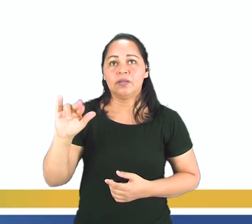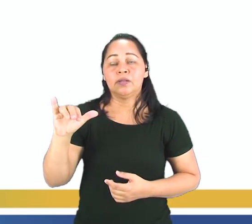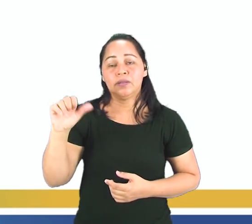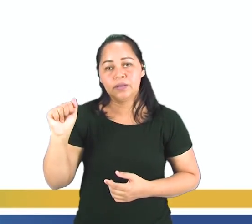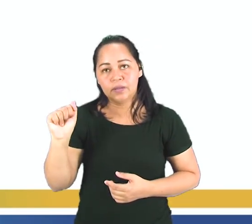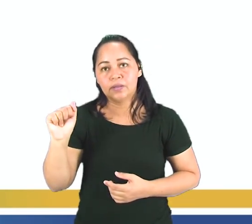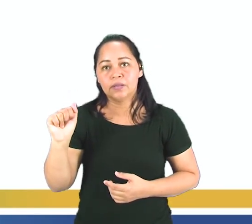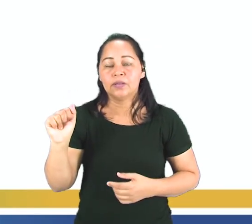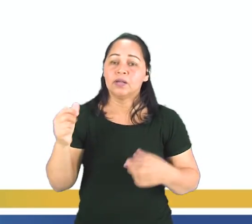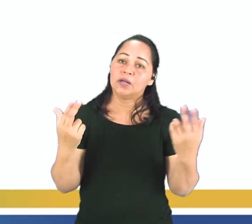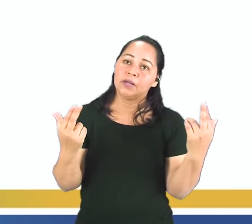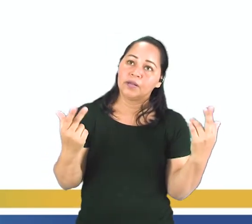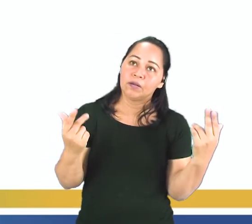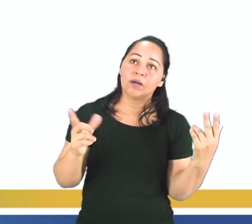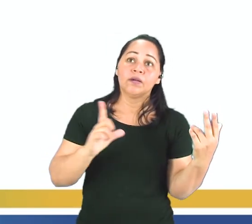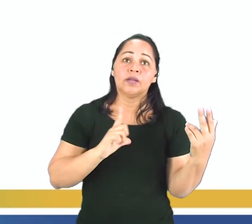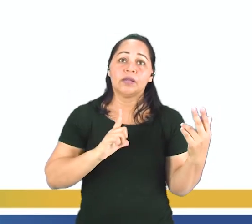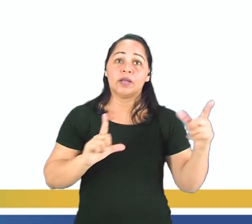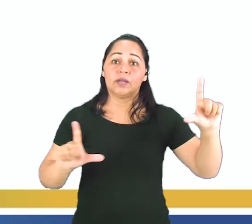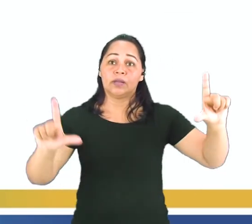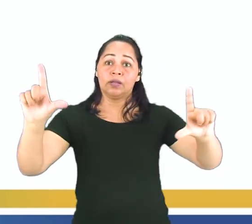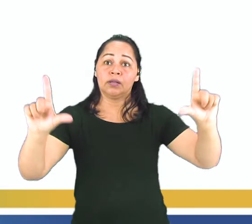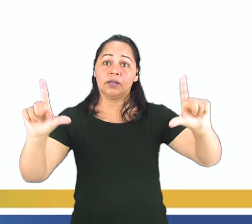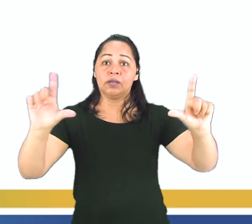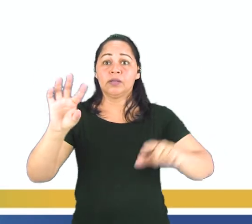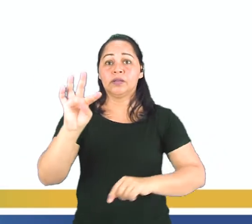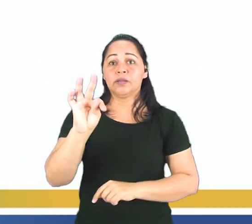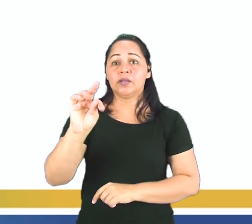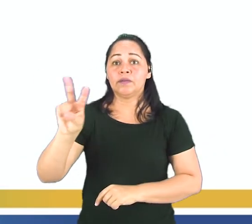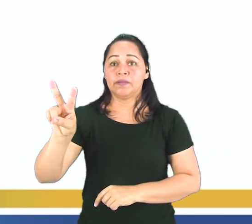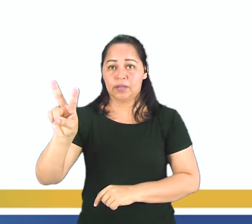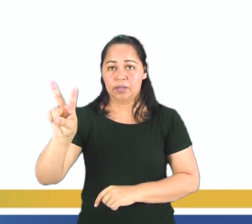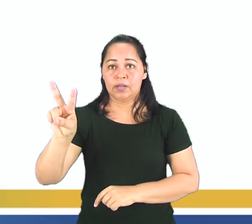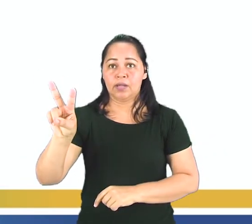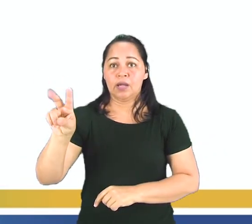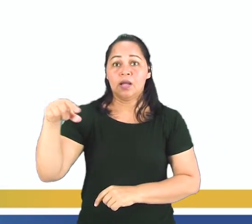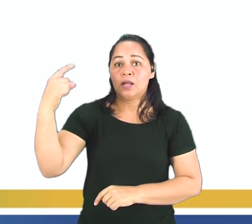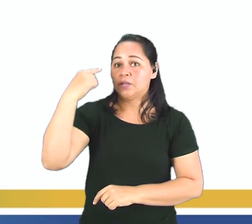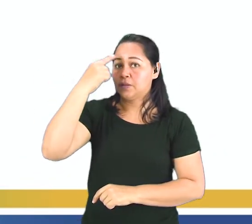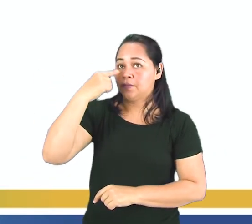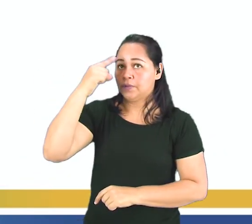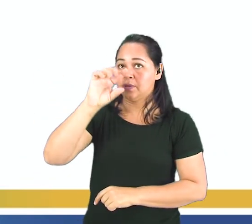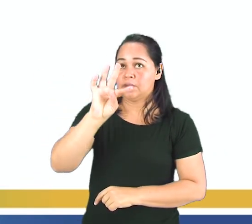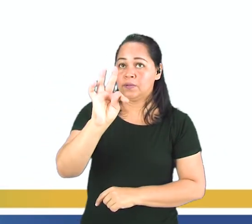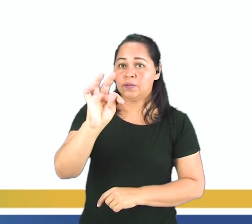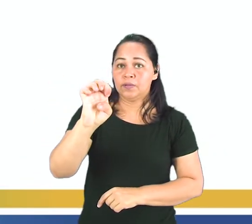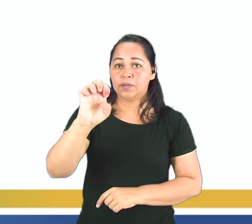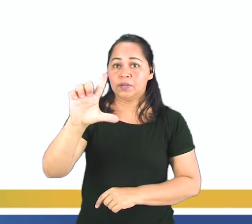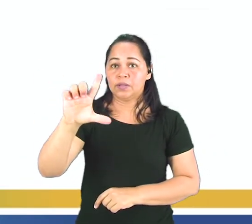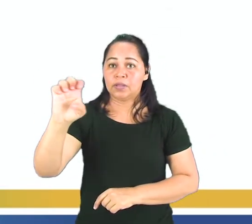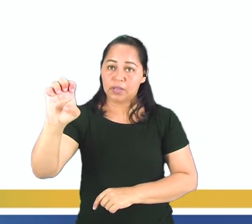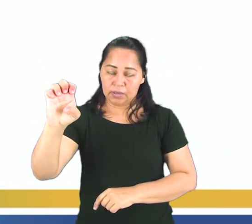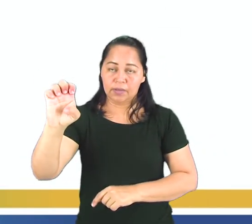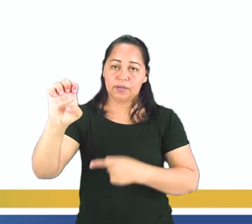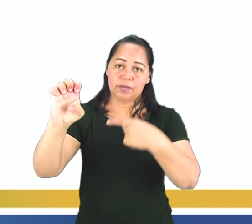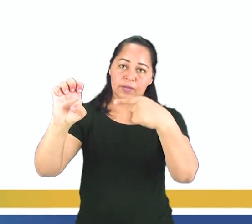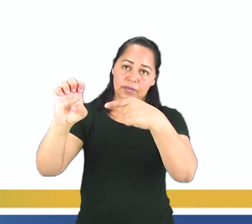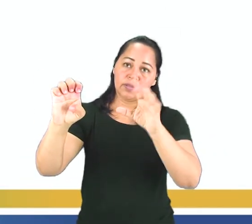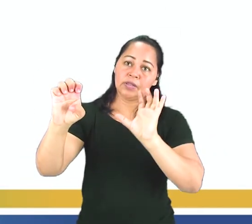a hablar sobre la tele. ¿Está bien, pessoal? La palabra tele, como ella está escrita ahí para vocês,